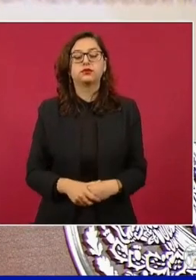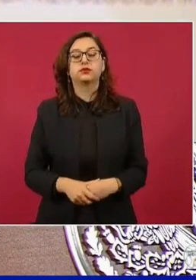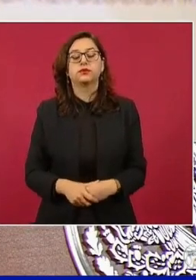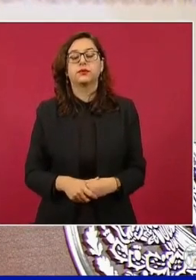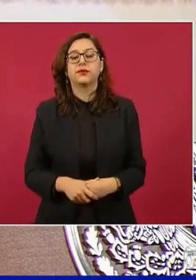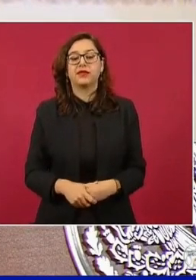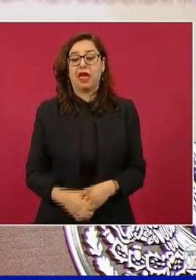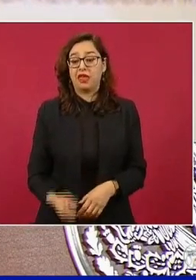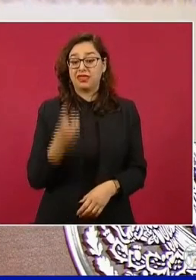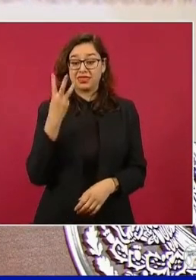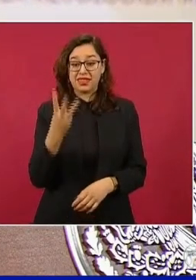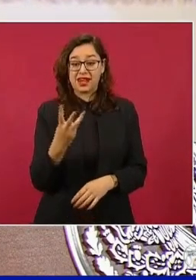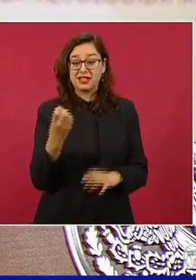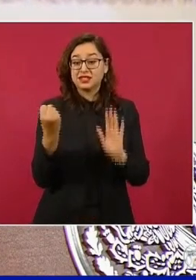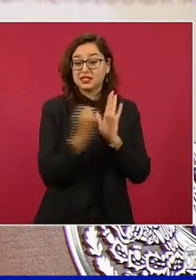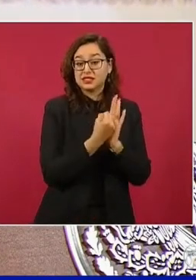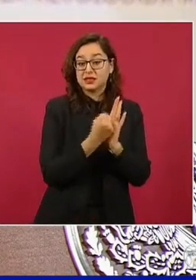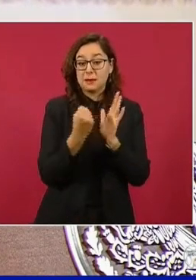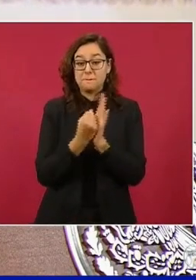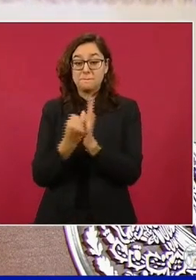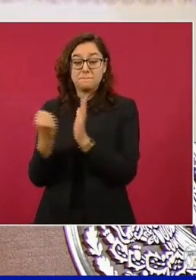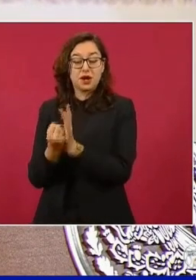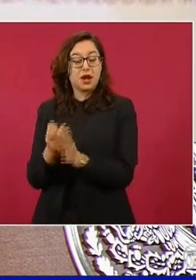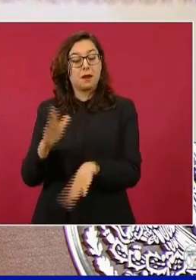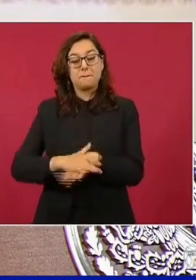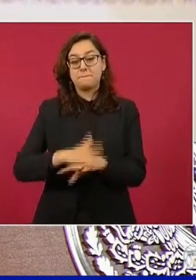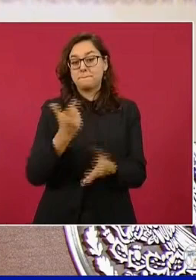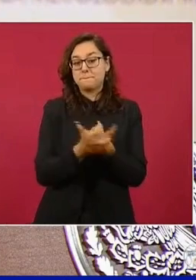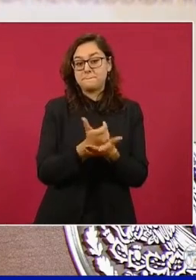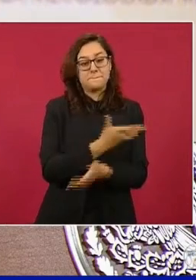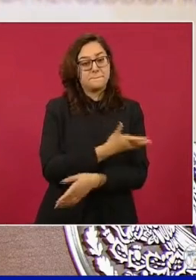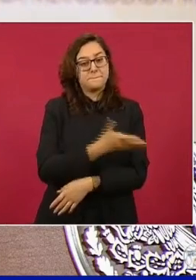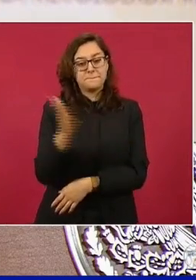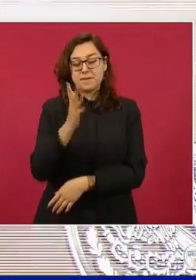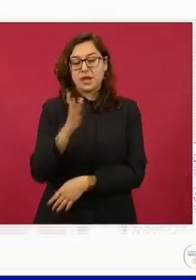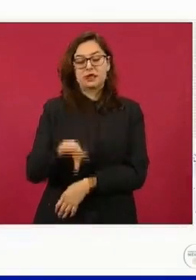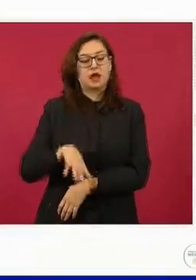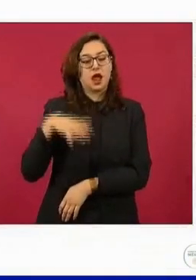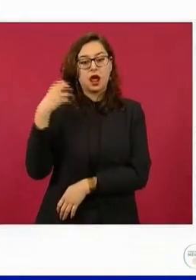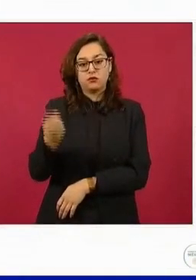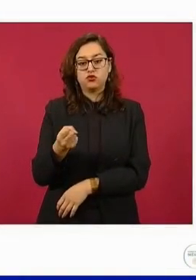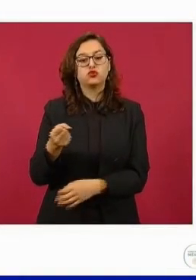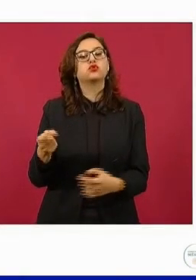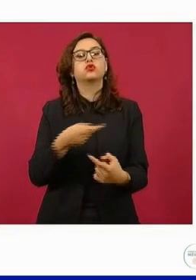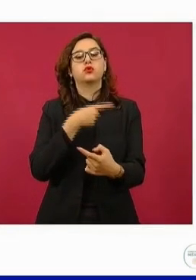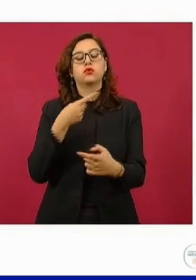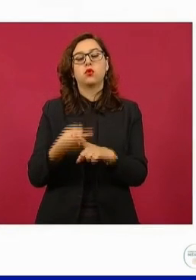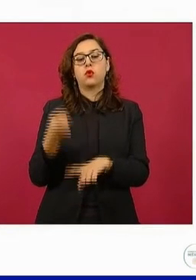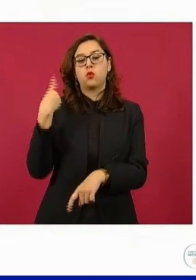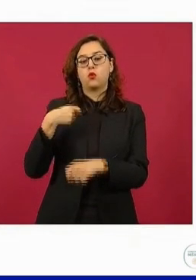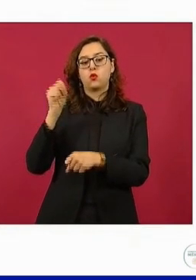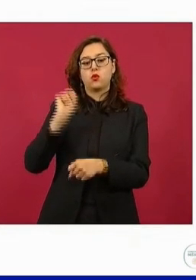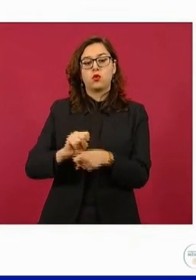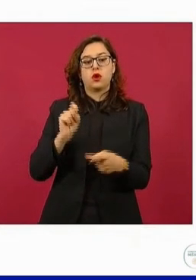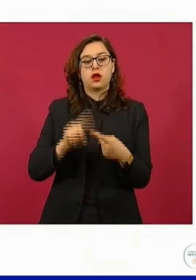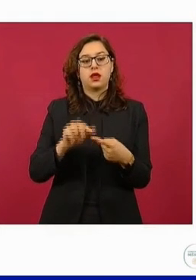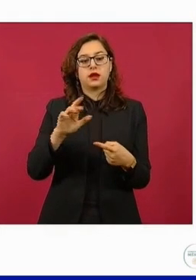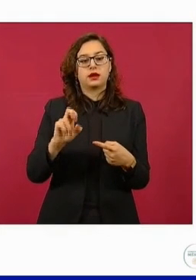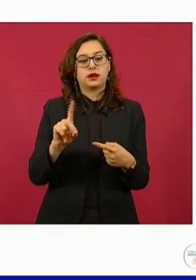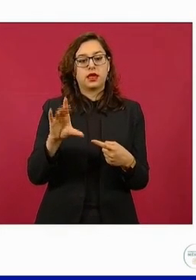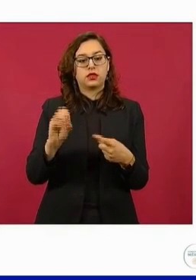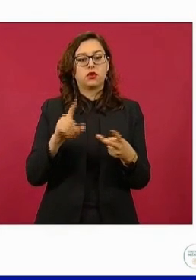tres marcas que dieron más caro con el margen más alto fueron la semana pasada, Redco,